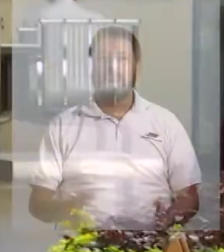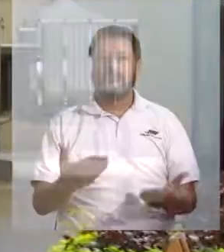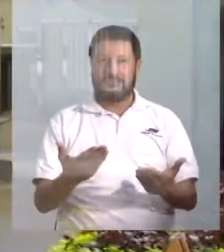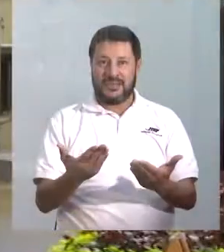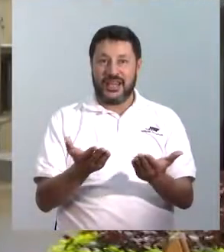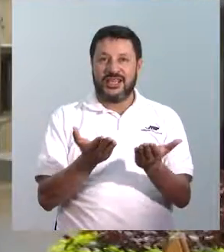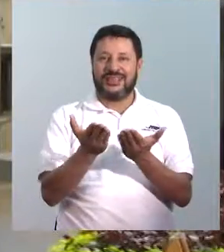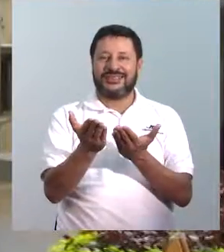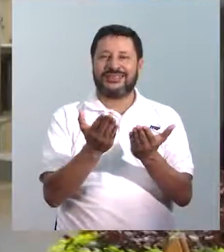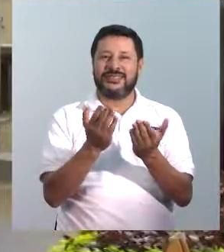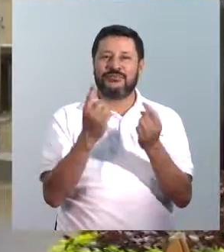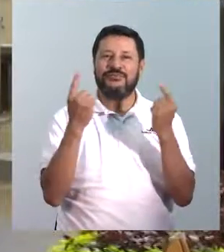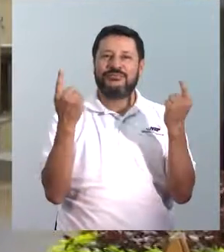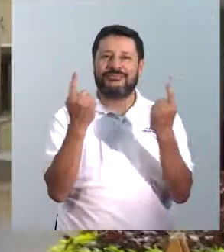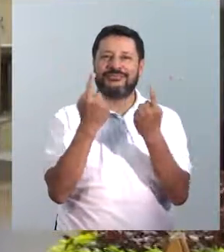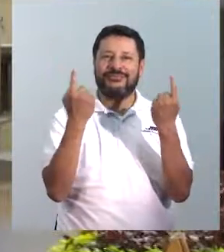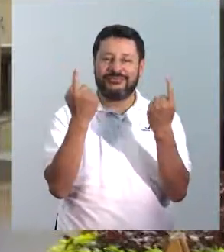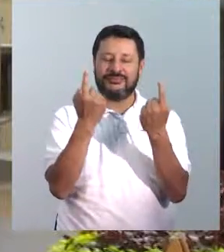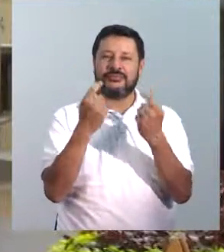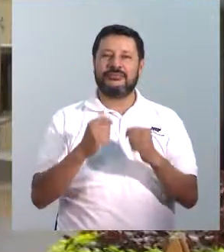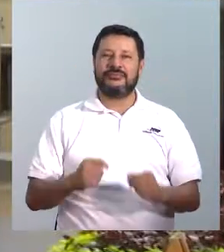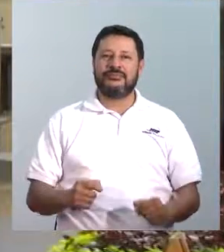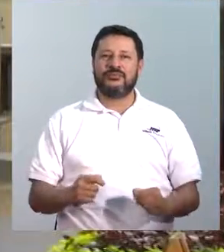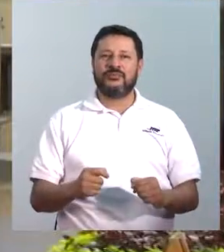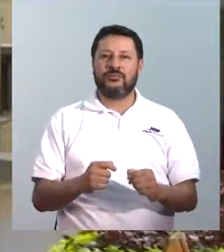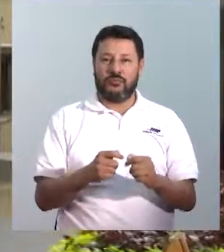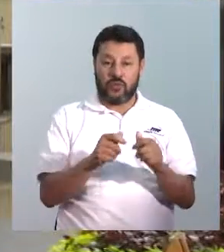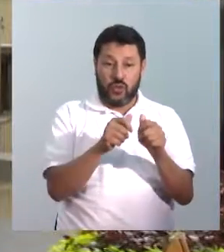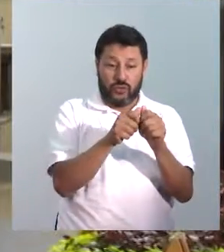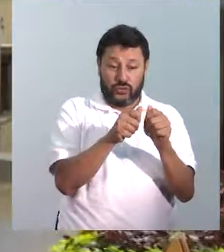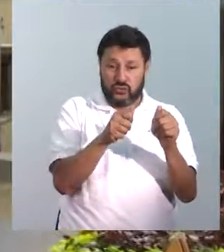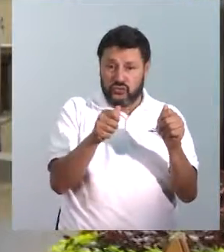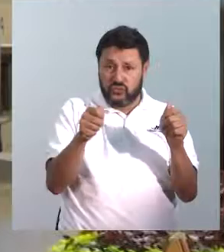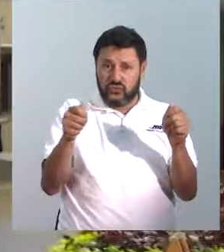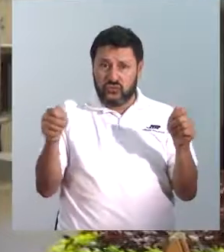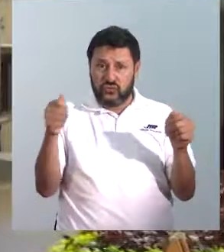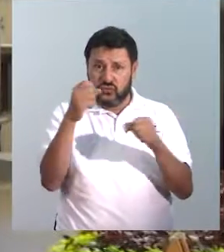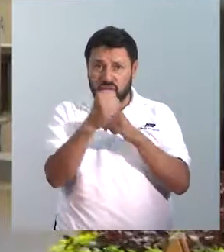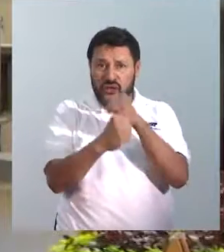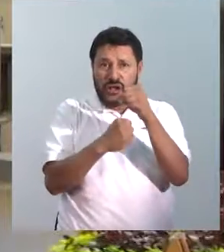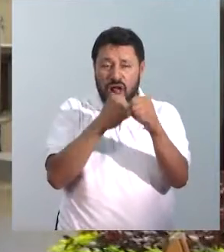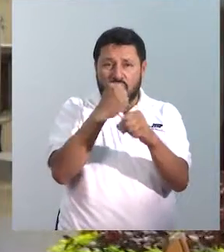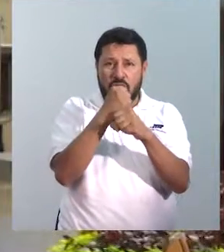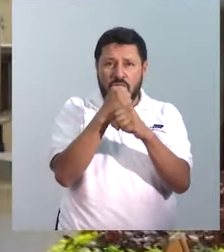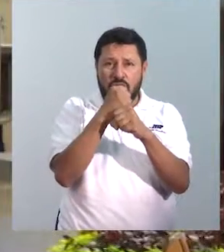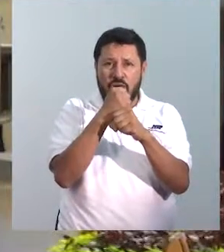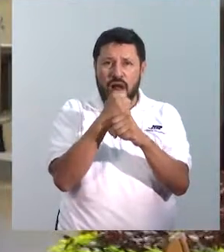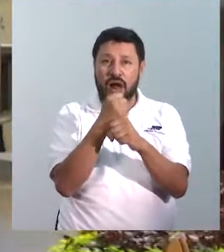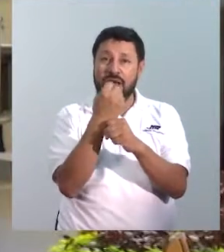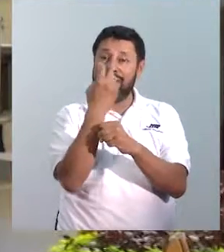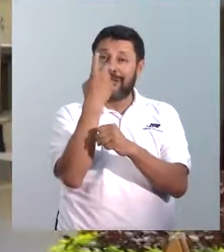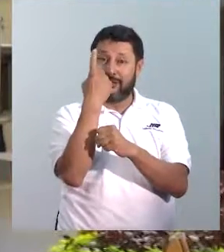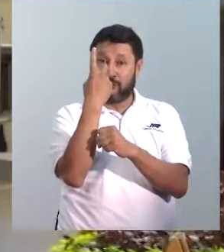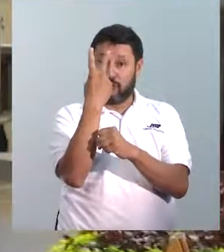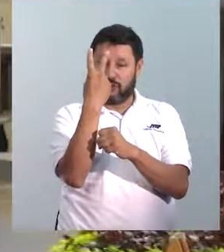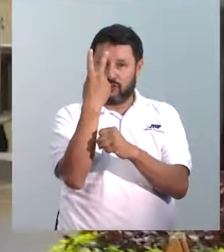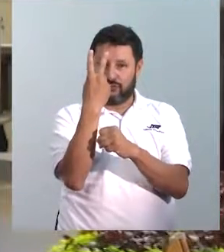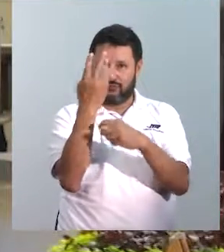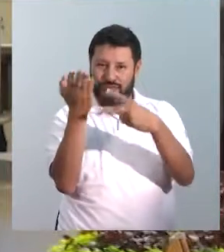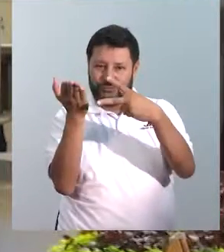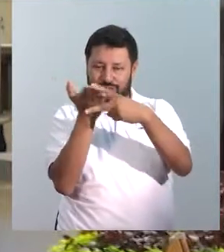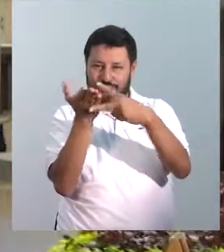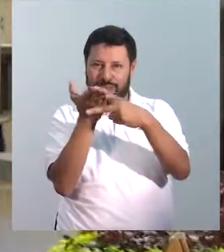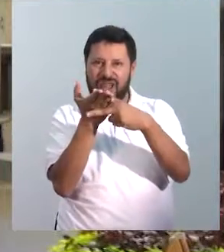El área de servicios generales durante el año se divide en dos fases.